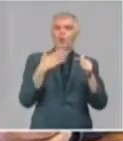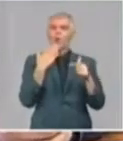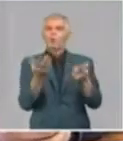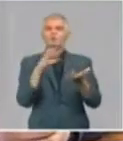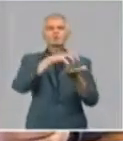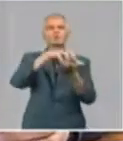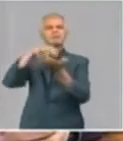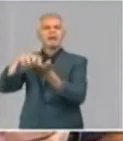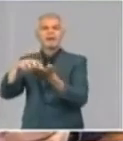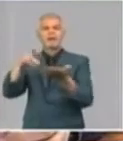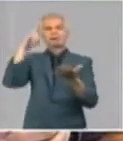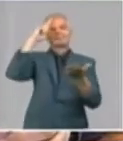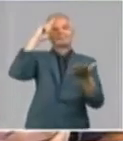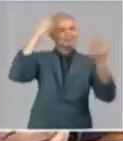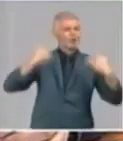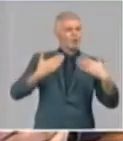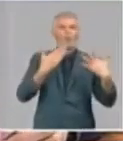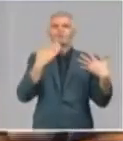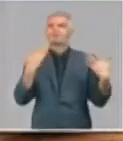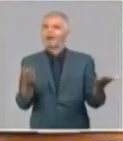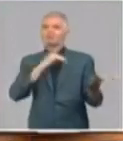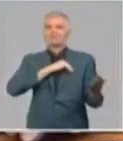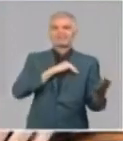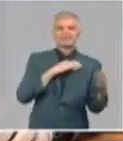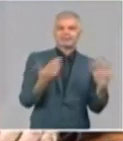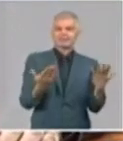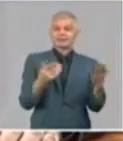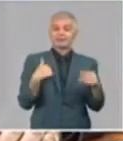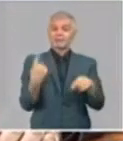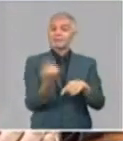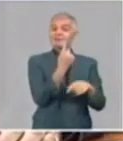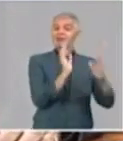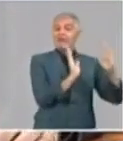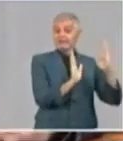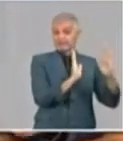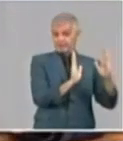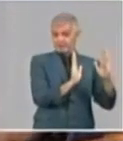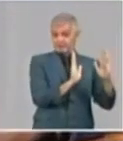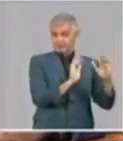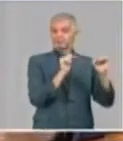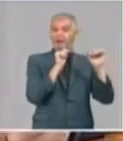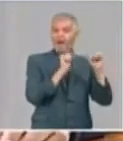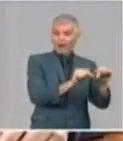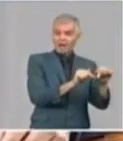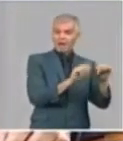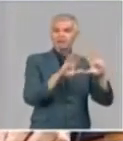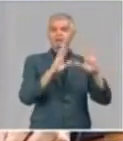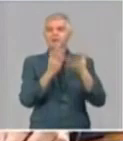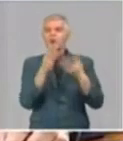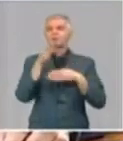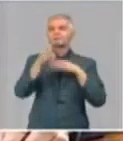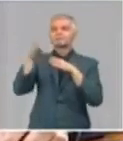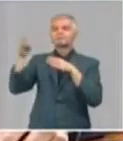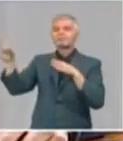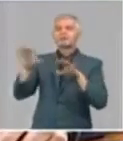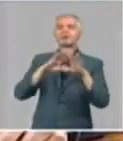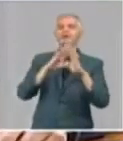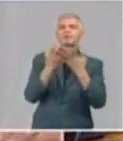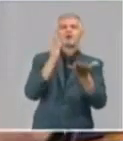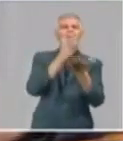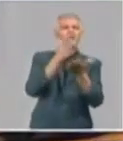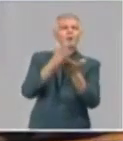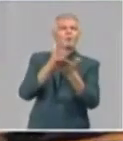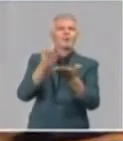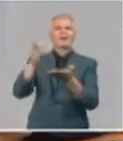están de salud eso fue un primer momento En esa primera etapa se realizaron las audiencias sanitarias en todas las escuelas,